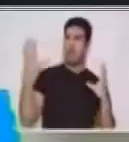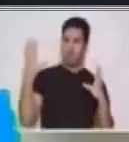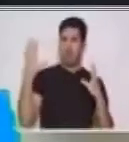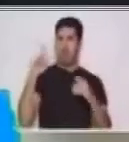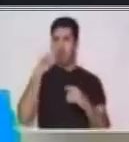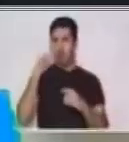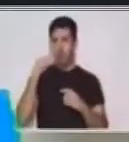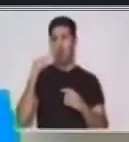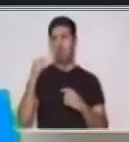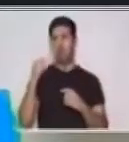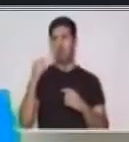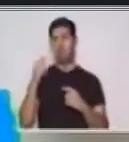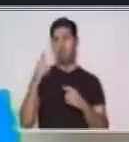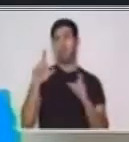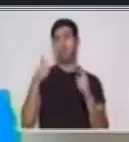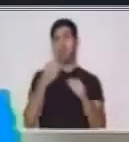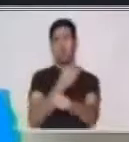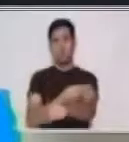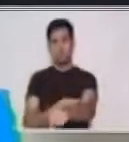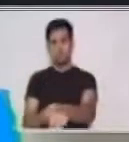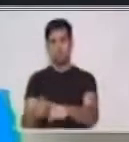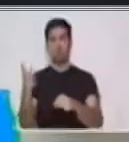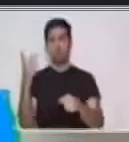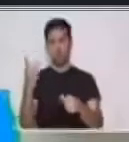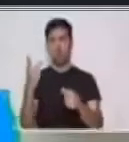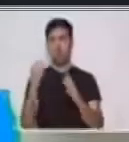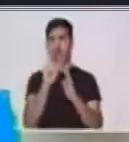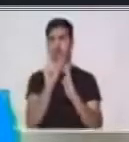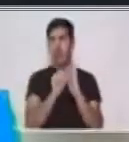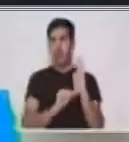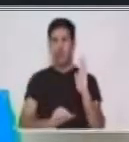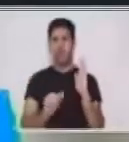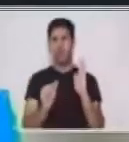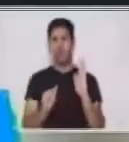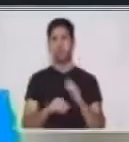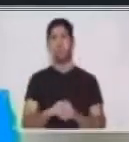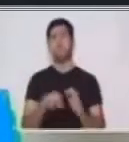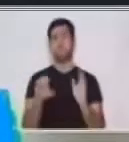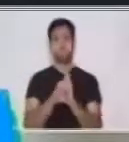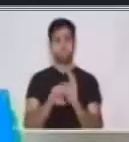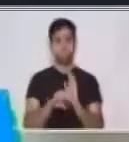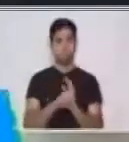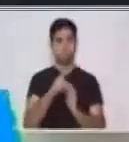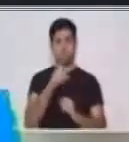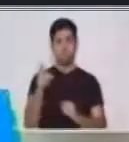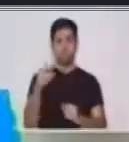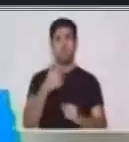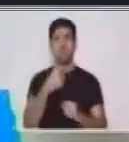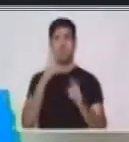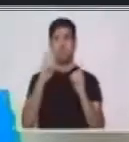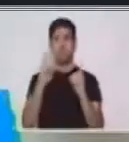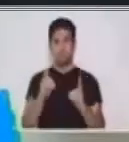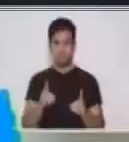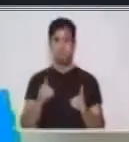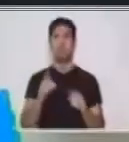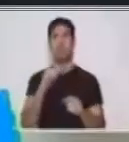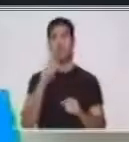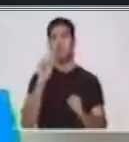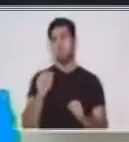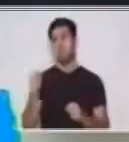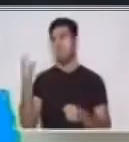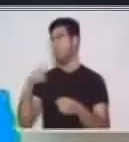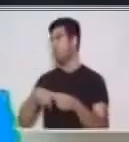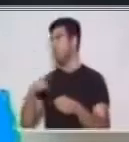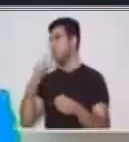artística o historia del arte. Si en casa hay alguna persona con discapacidad, este tema le ayudará a ejercitar